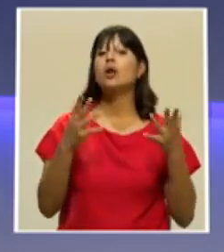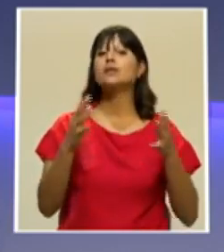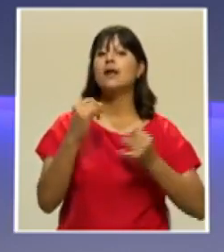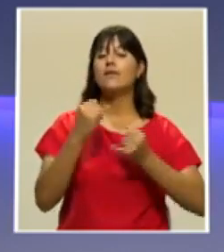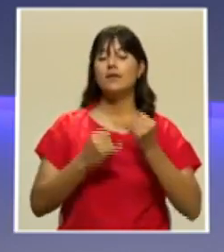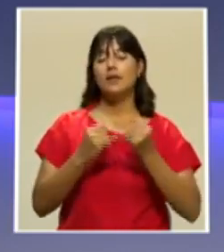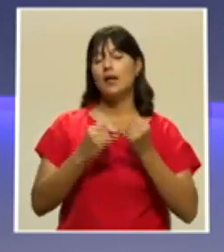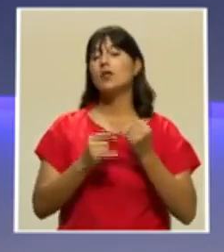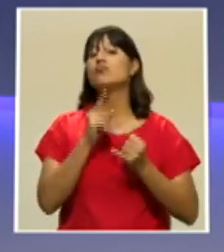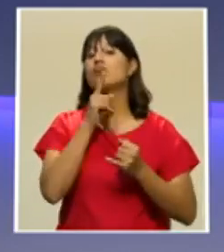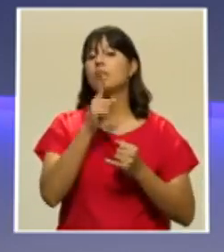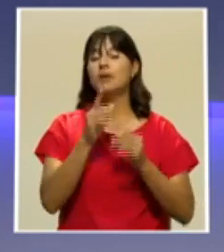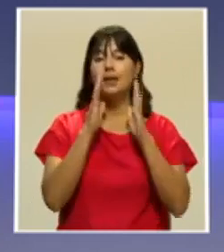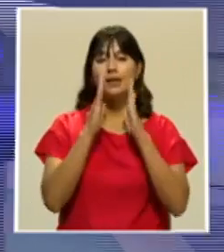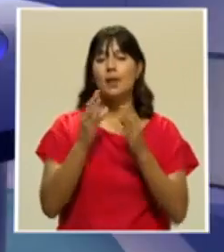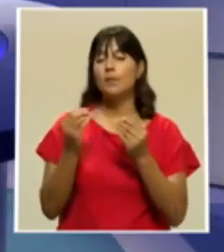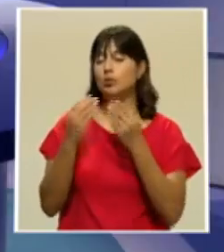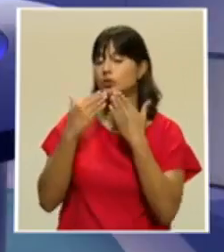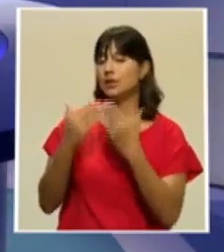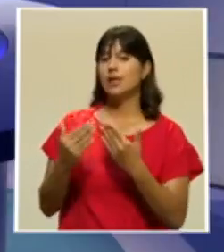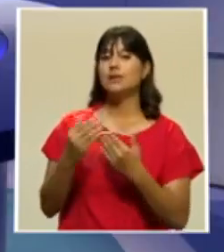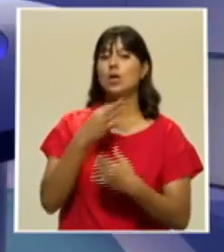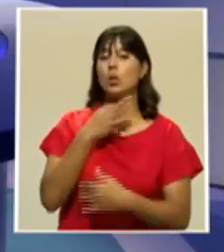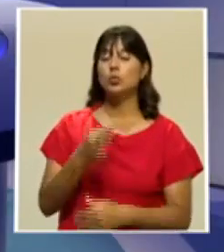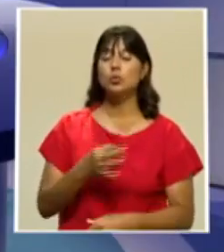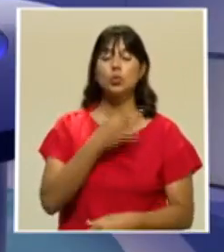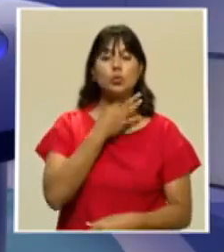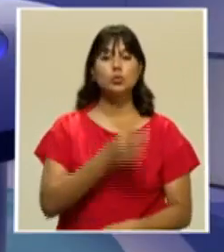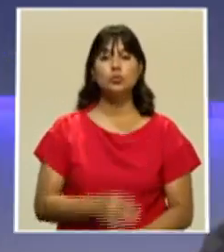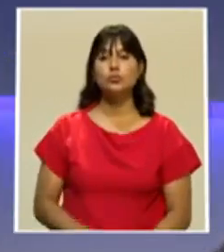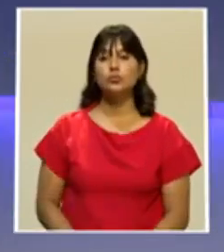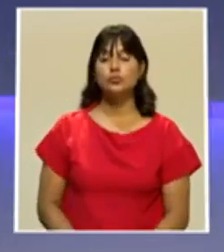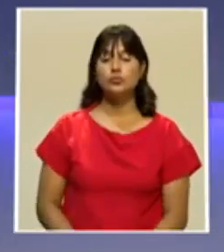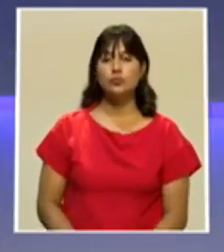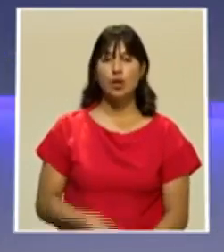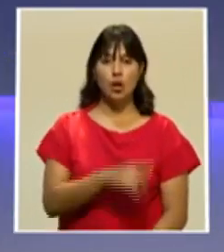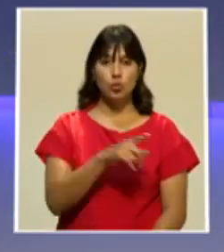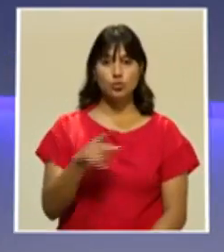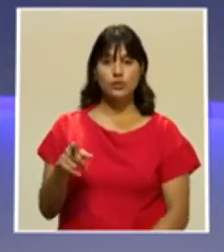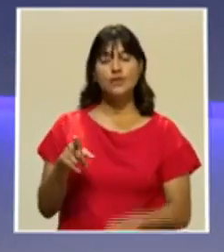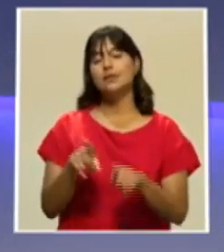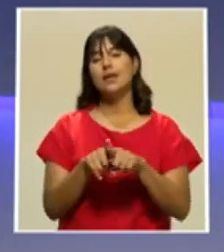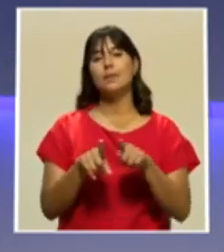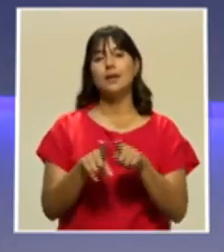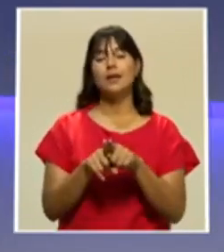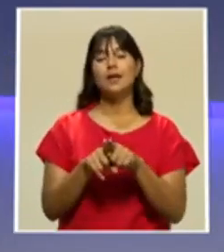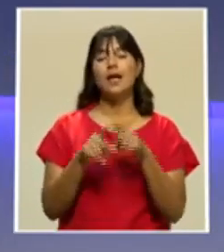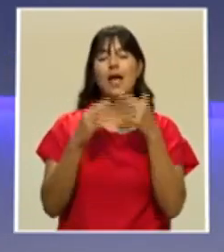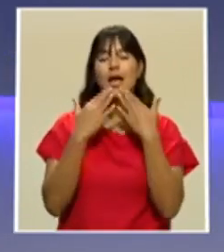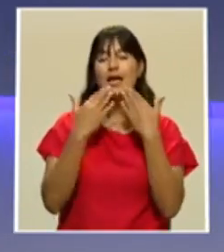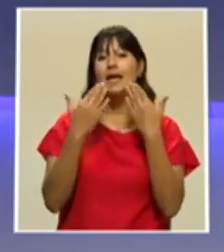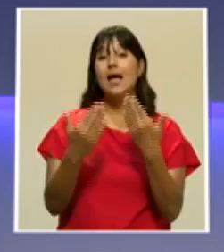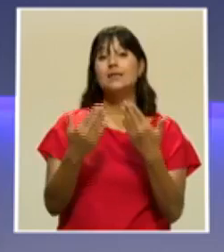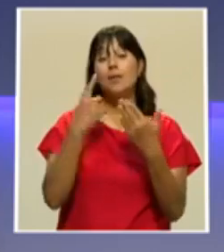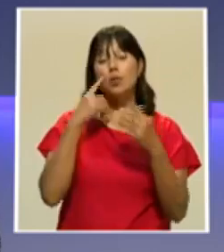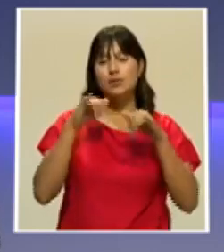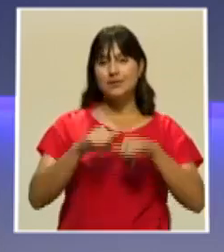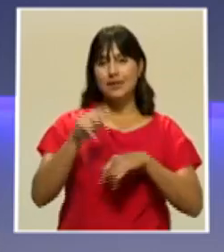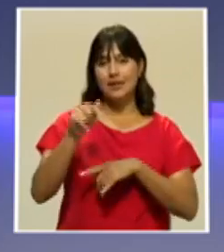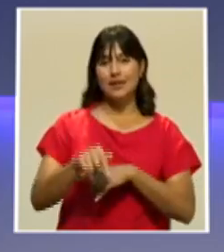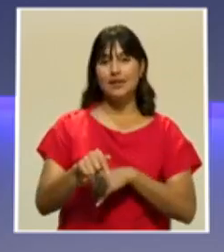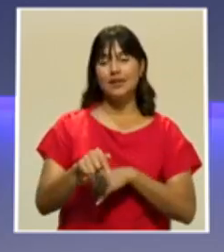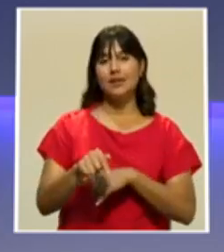sean escuchados. Muchas gracias, un gusto. Un gusto. Y a ustedes también, gracias por estar ahí.